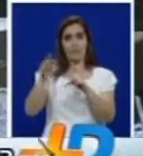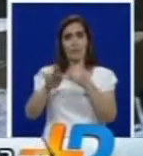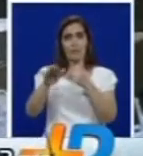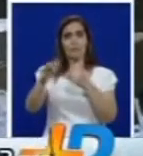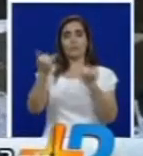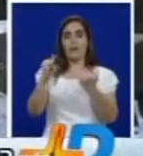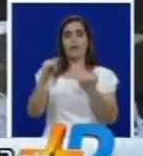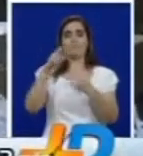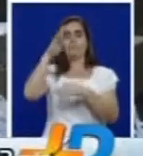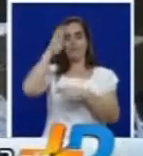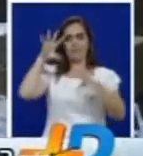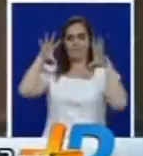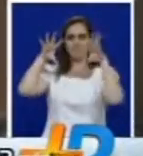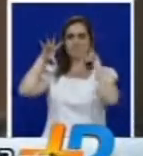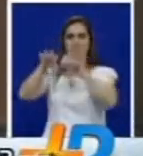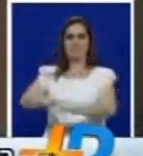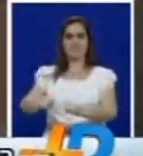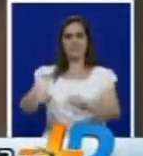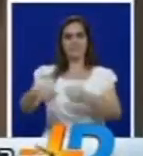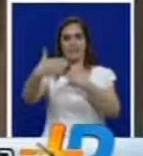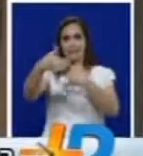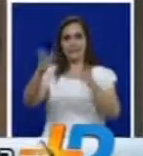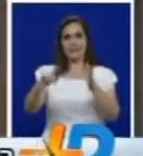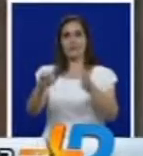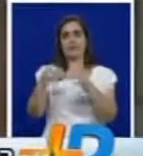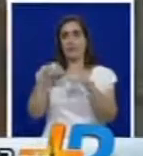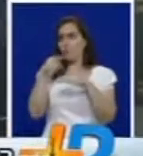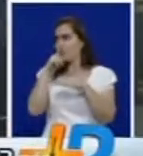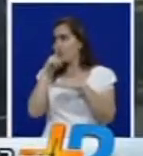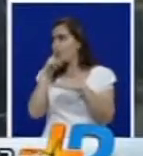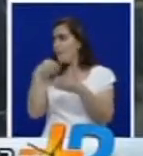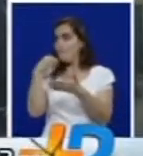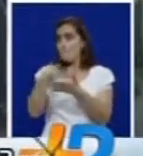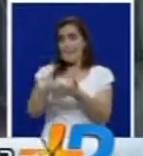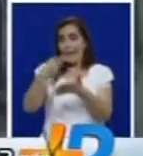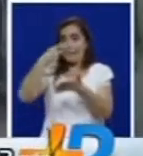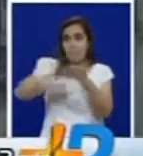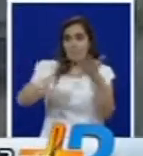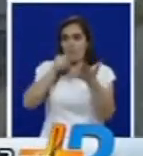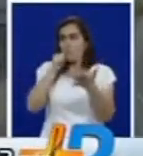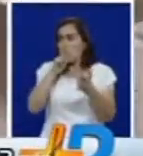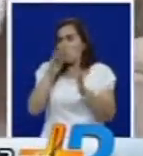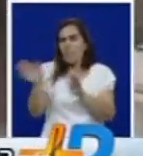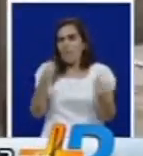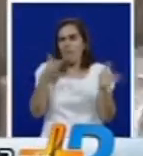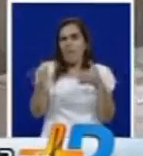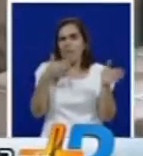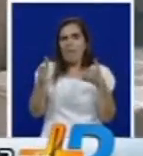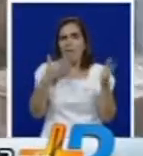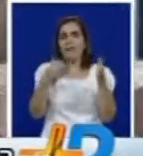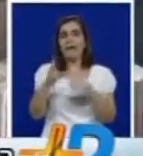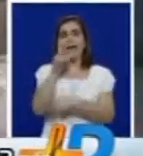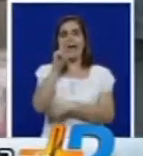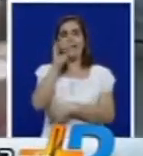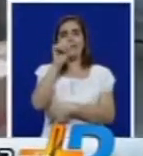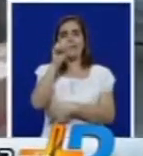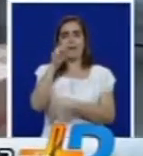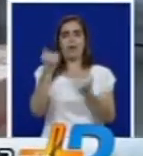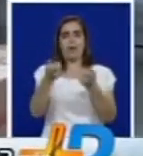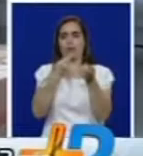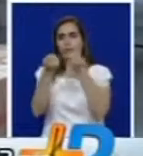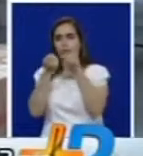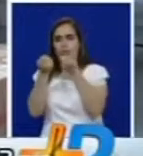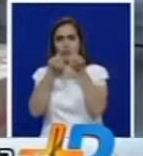de contrabando. Son varios los delitos en los que incurren las empresas que tratan de ingresar mercancía de contrabando. La DIAN seccional Buenaventura ha reforzado los